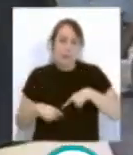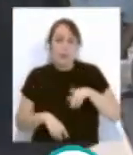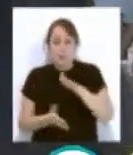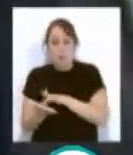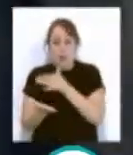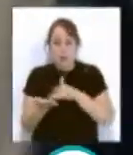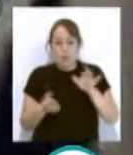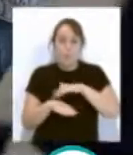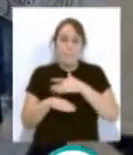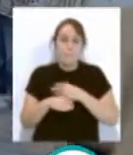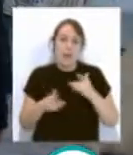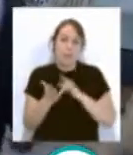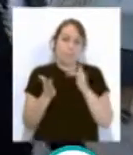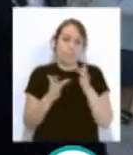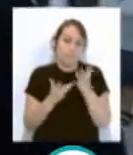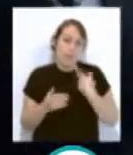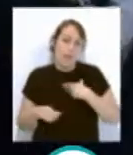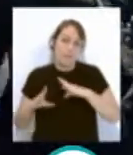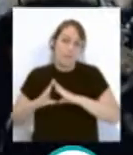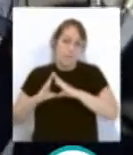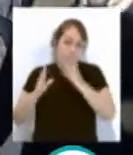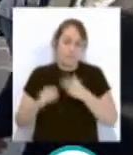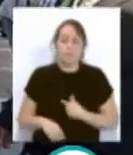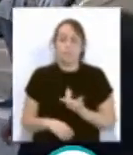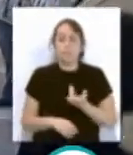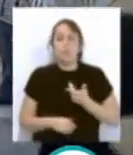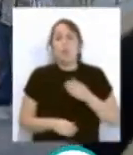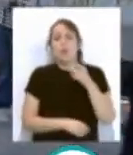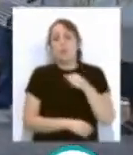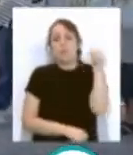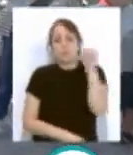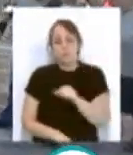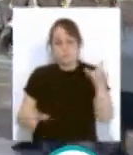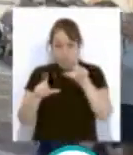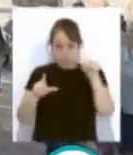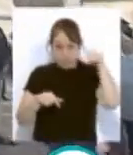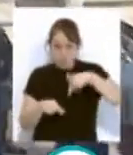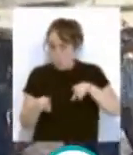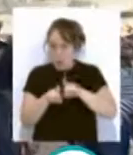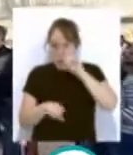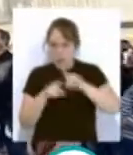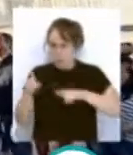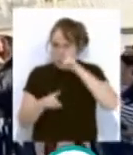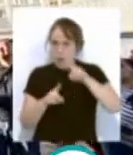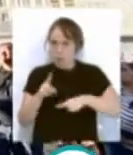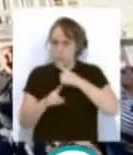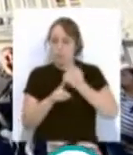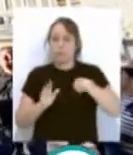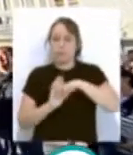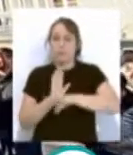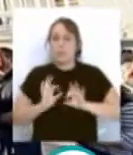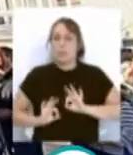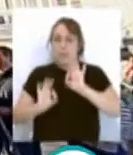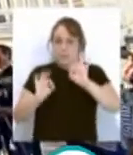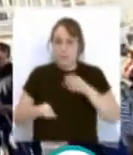procesional de la Virgen. Onda Cádiz Televisión llevará a todos los gaditanos, como cada año, esta fiesta con una programación especial que comenzará